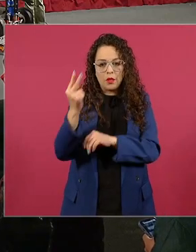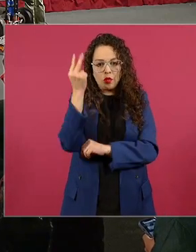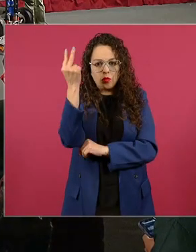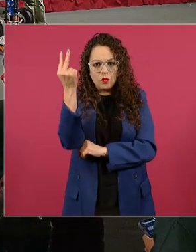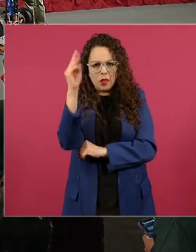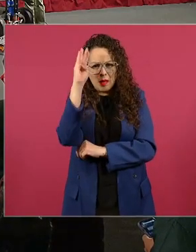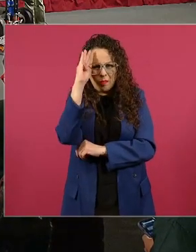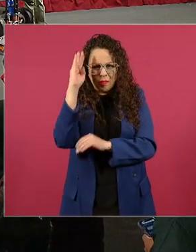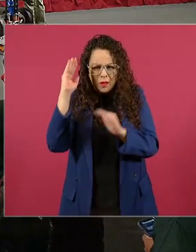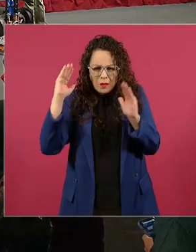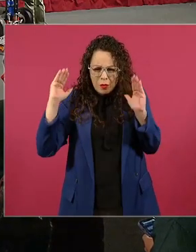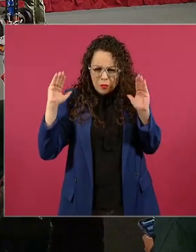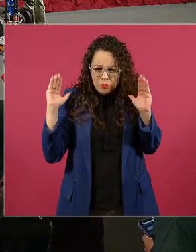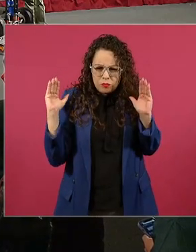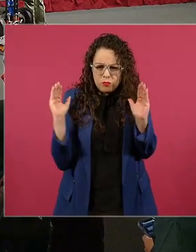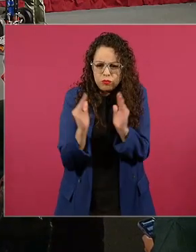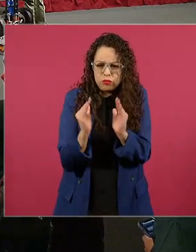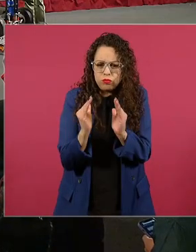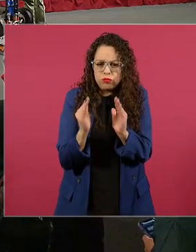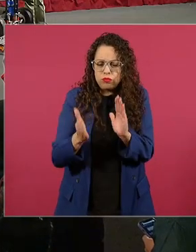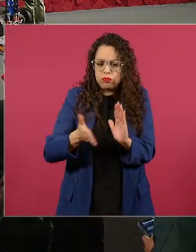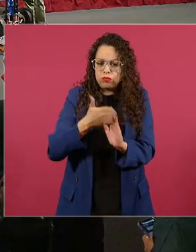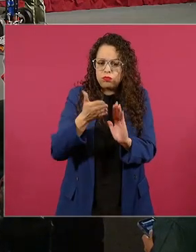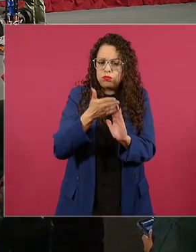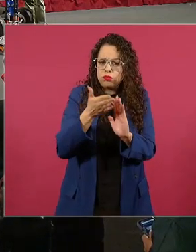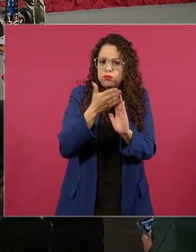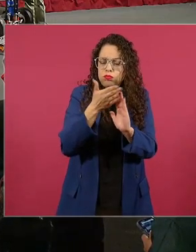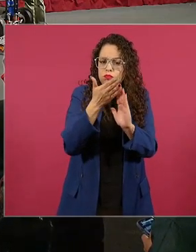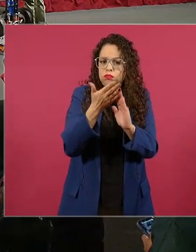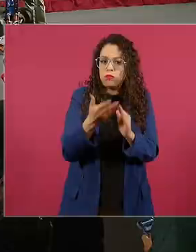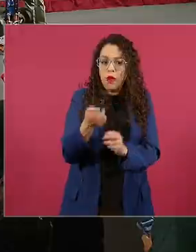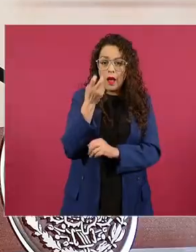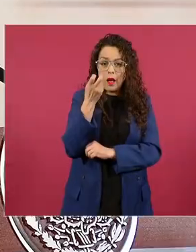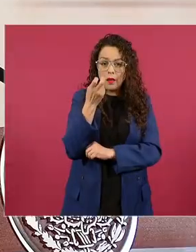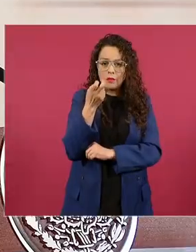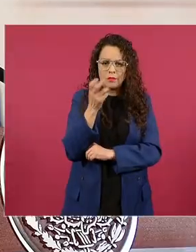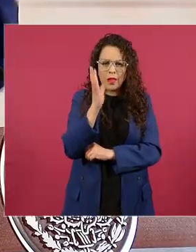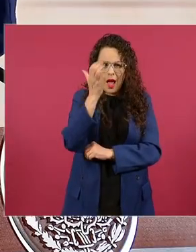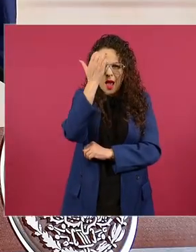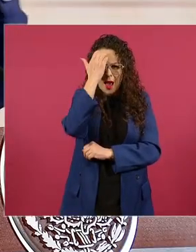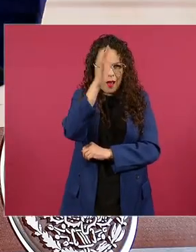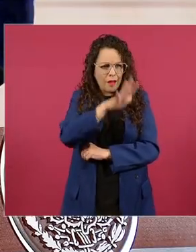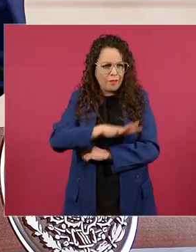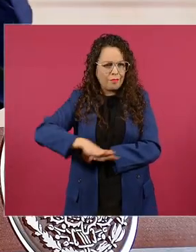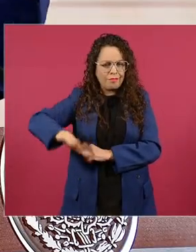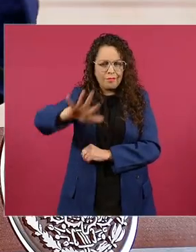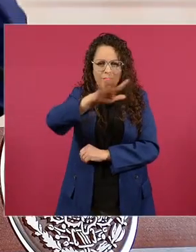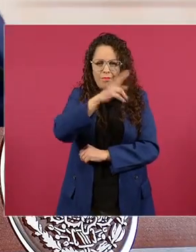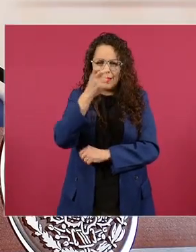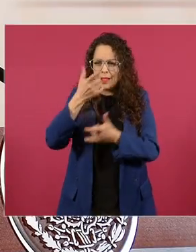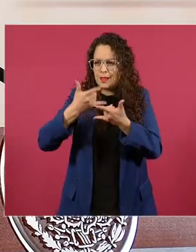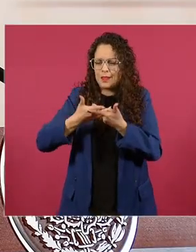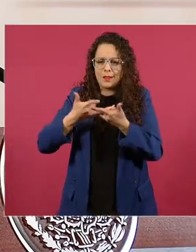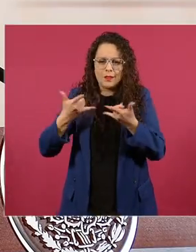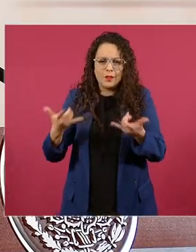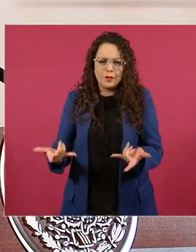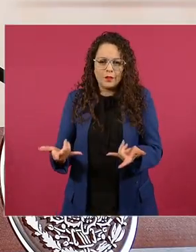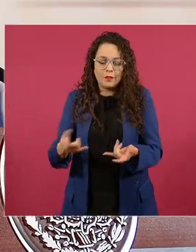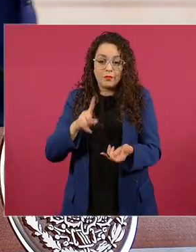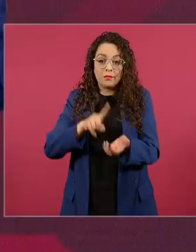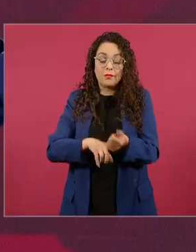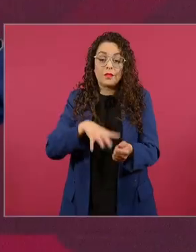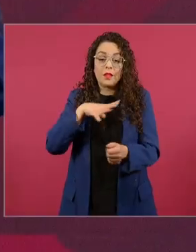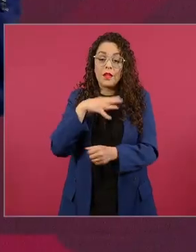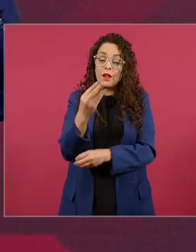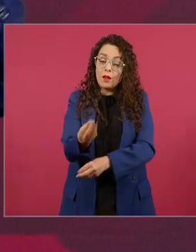es leyenda toda la corrupción que